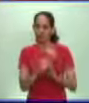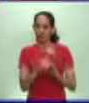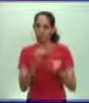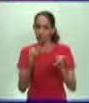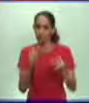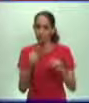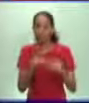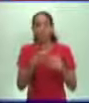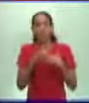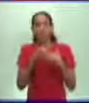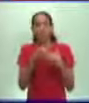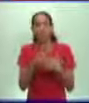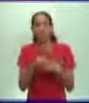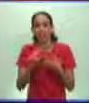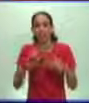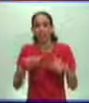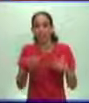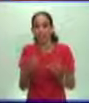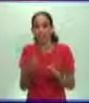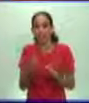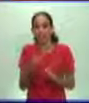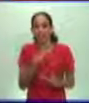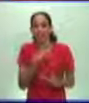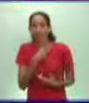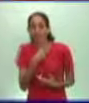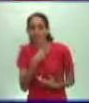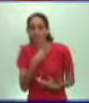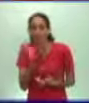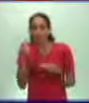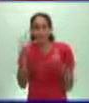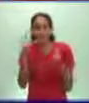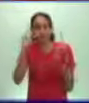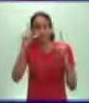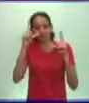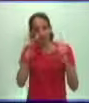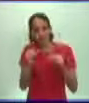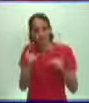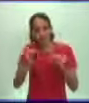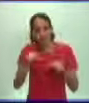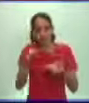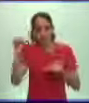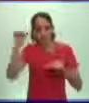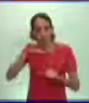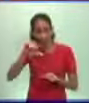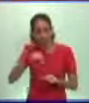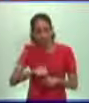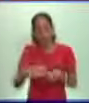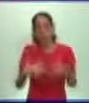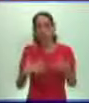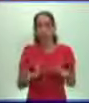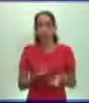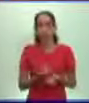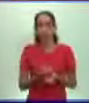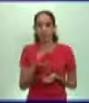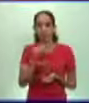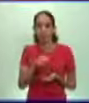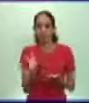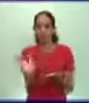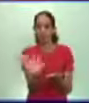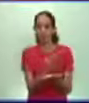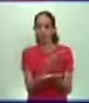contribuyendo a que esa crisis se agudice más y que va a traer como resultado final, bueno, la desaparición del